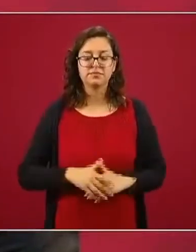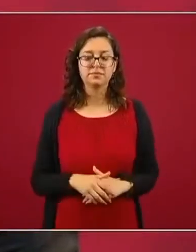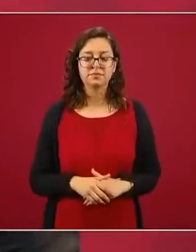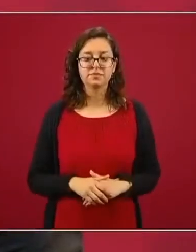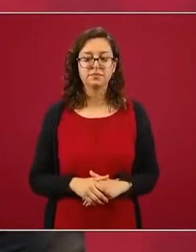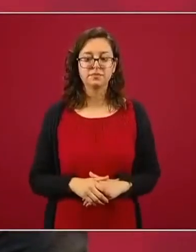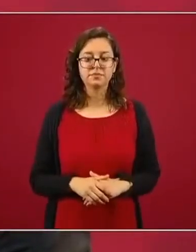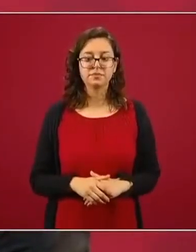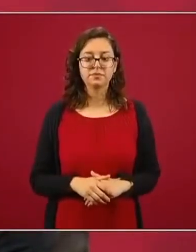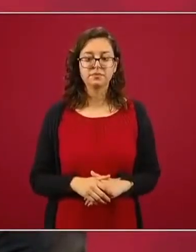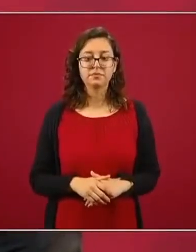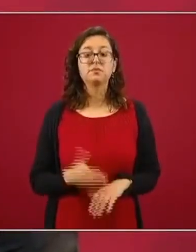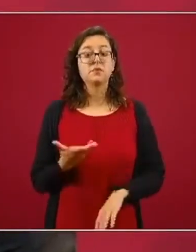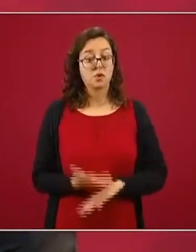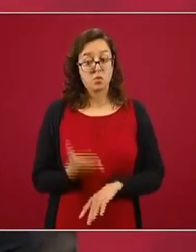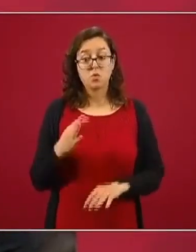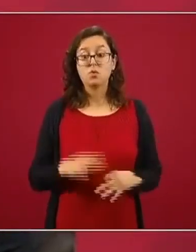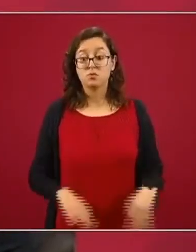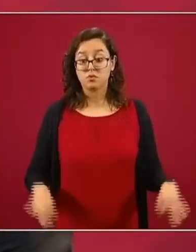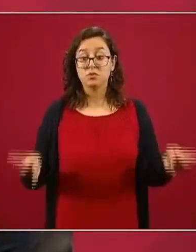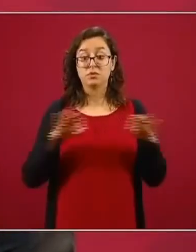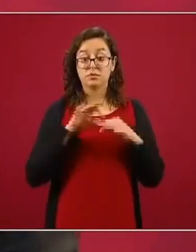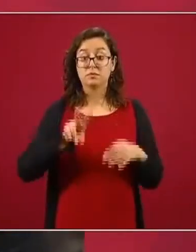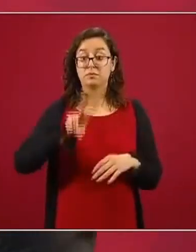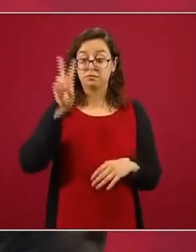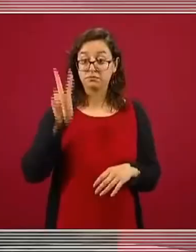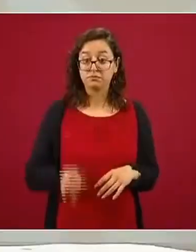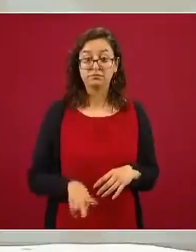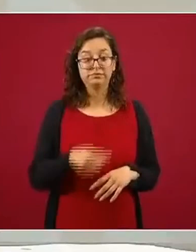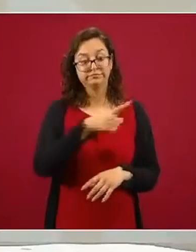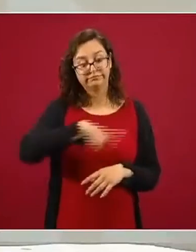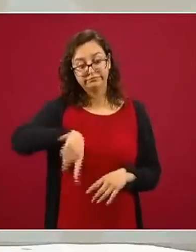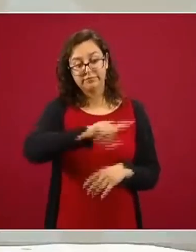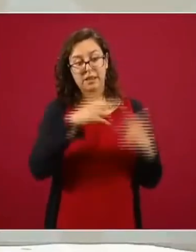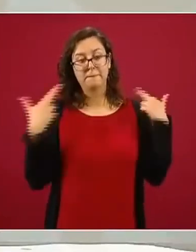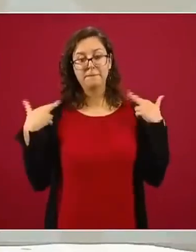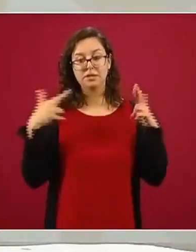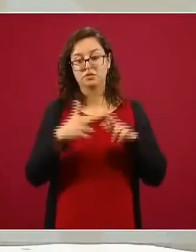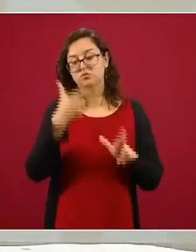es algo muy importante y esto se logró gracias a las maestras y los maestros.